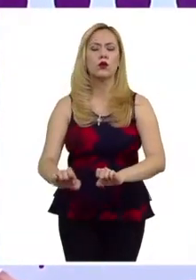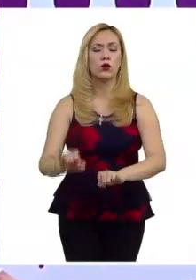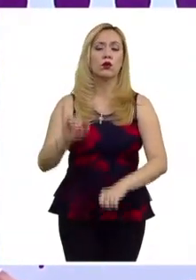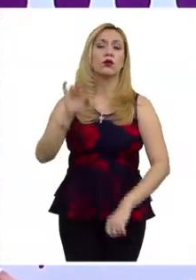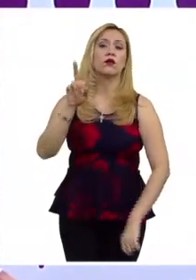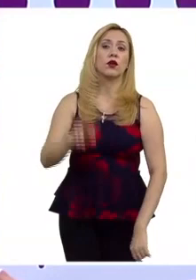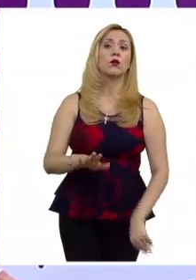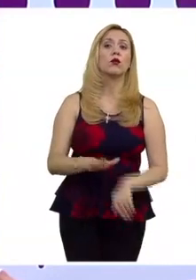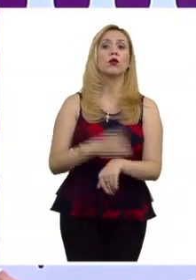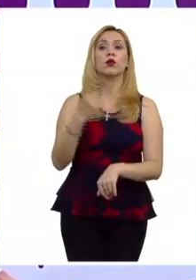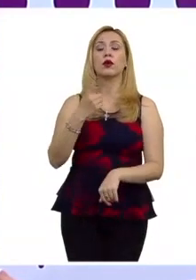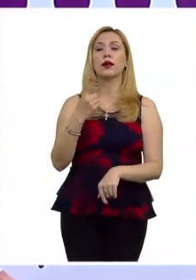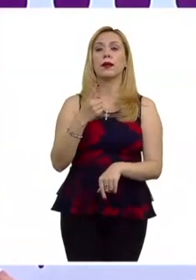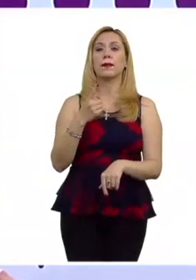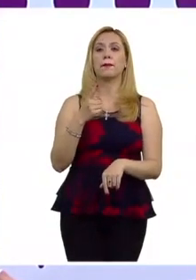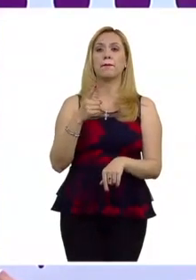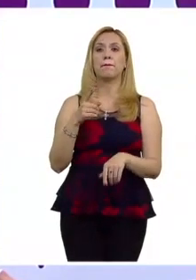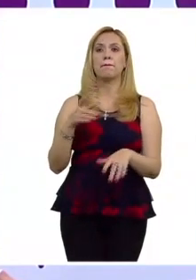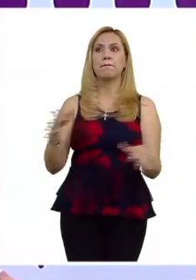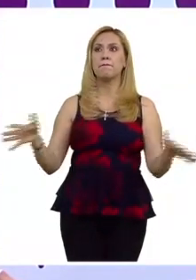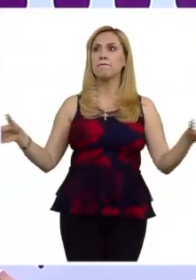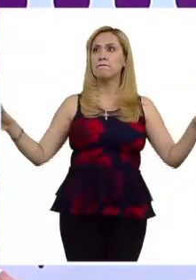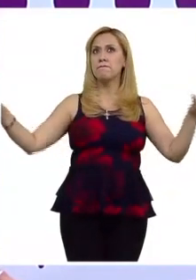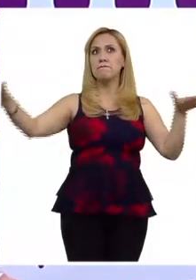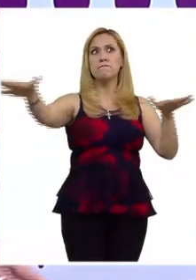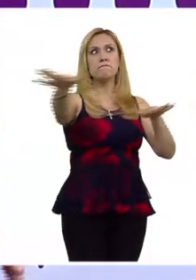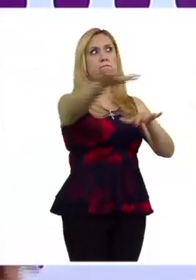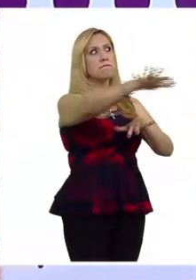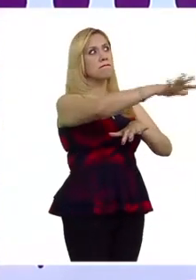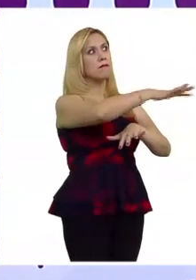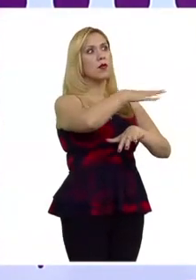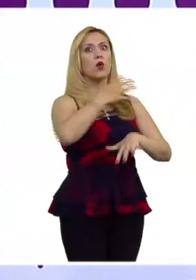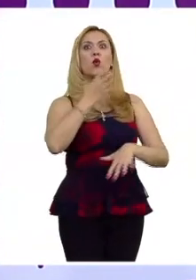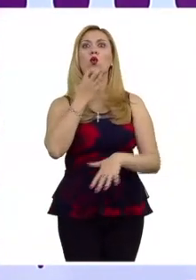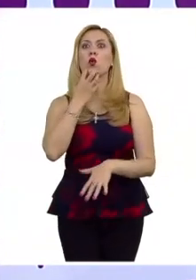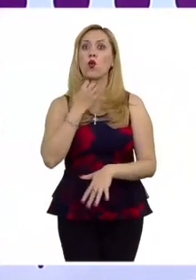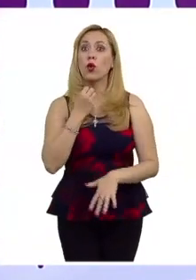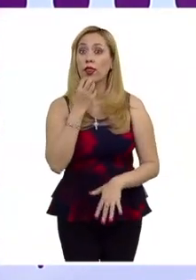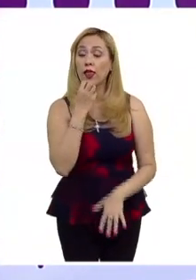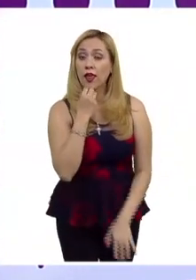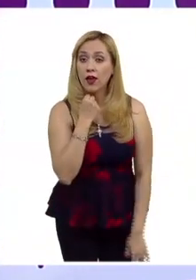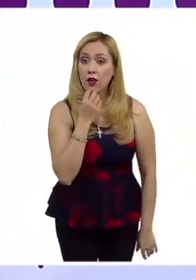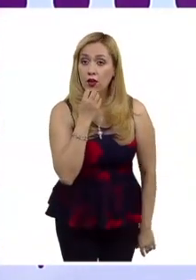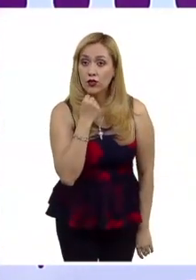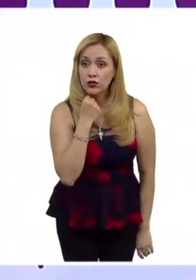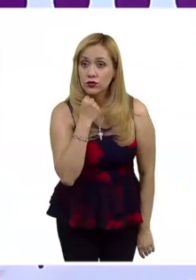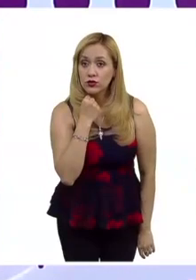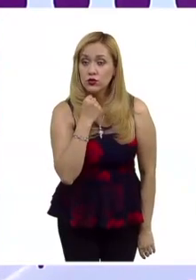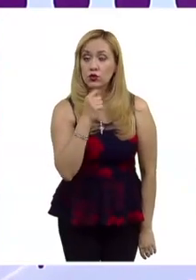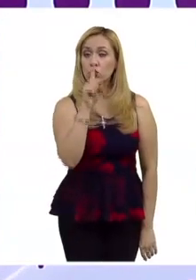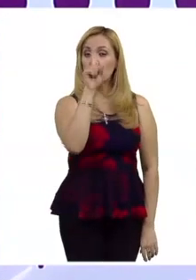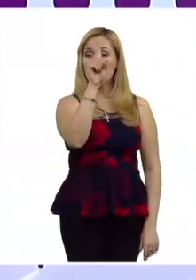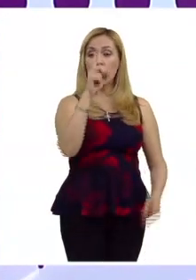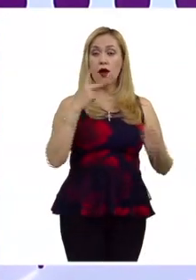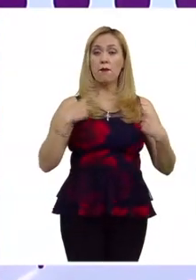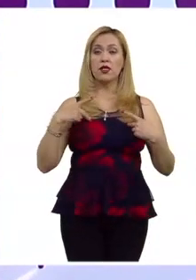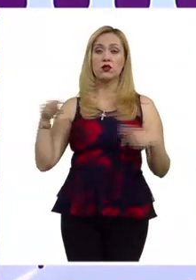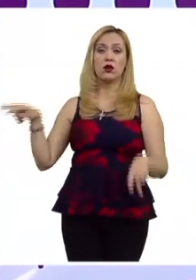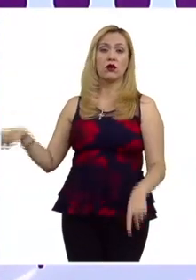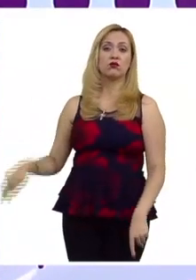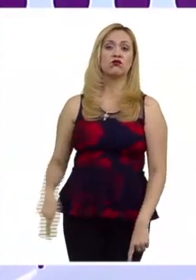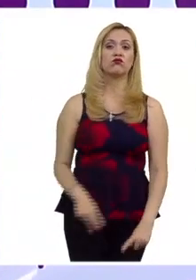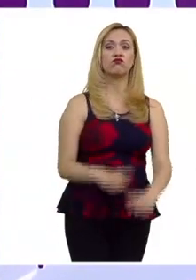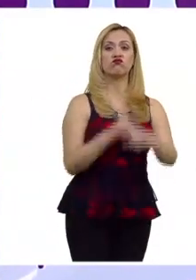en un auditorio lleno de personas que se identifican como judíos una persona utilizara un